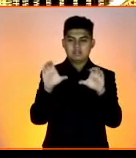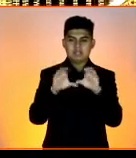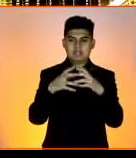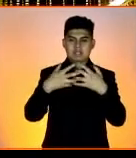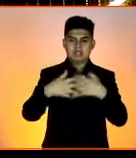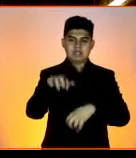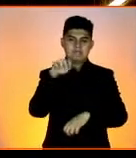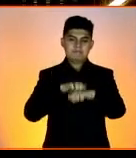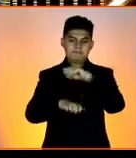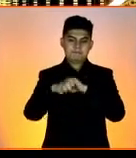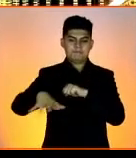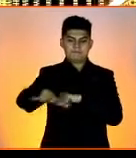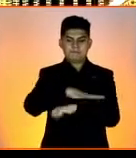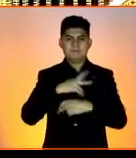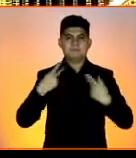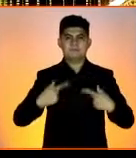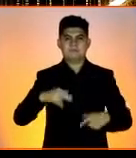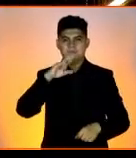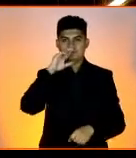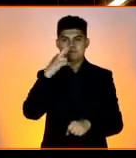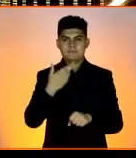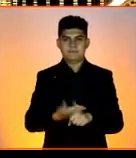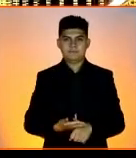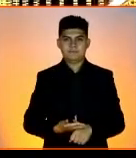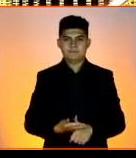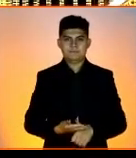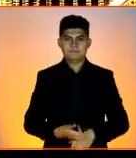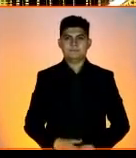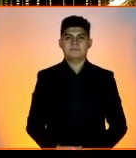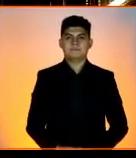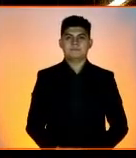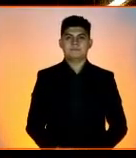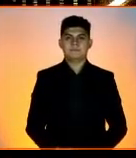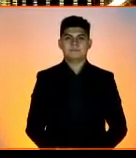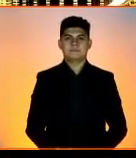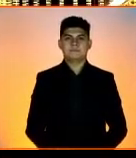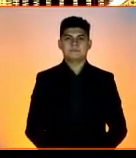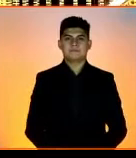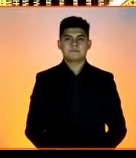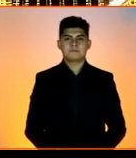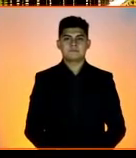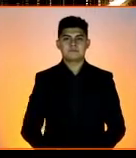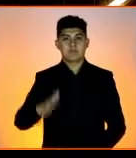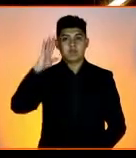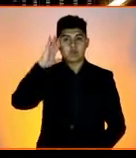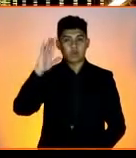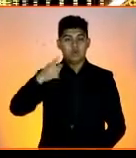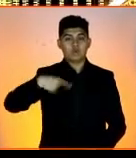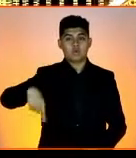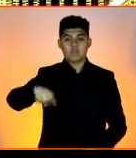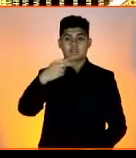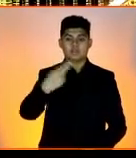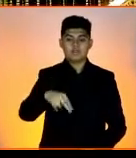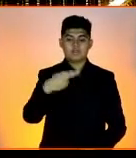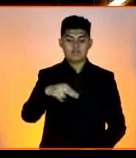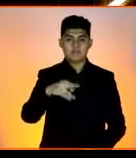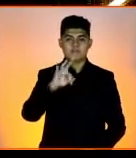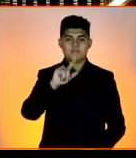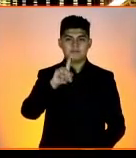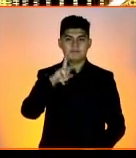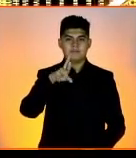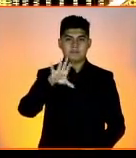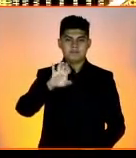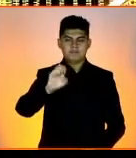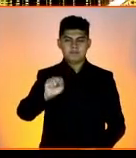Socialmente Responsable. Element Fleet Management Corporation México. Hola, ¿qué tal? Mi nombre es Gemma Flores de la empresa